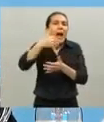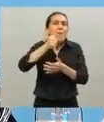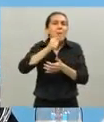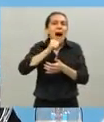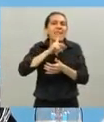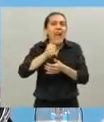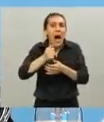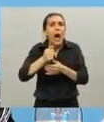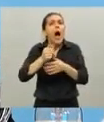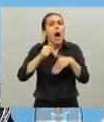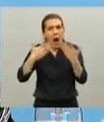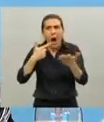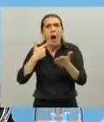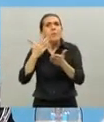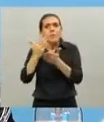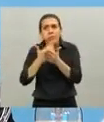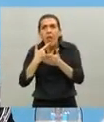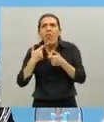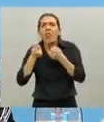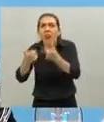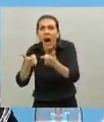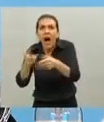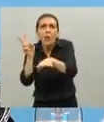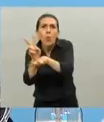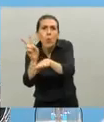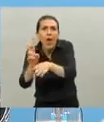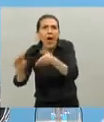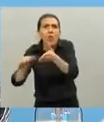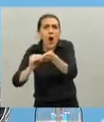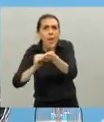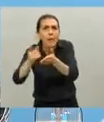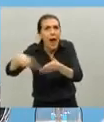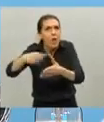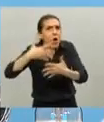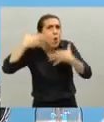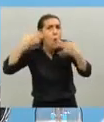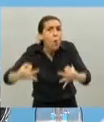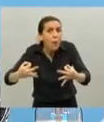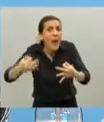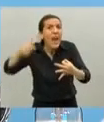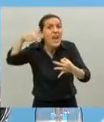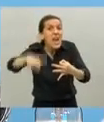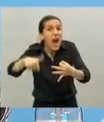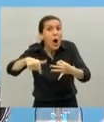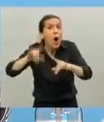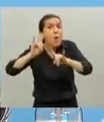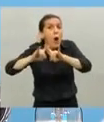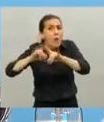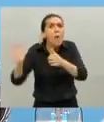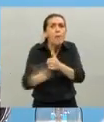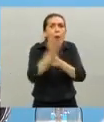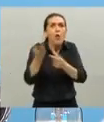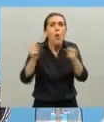creyó necesarias para dar más tranquilidad a sus trabajadores todo eso se cumplió y hoy está volviendo a producir